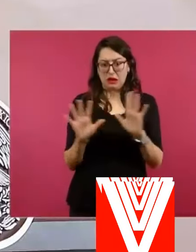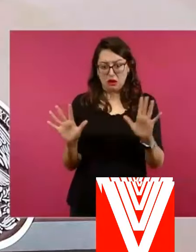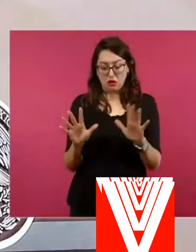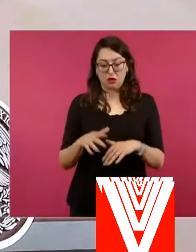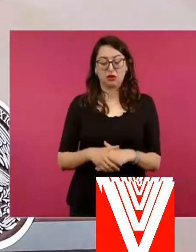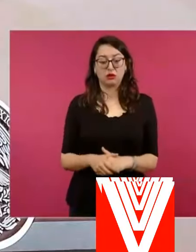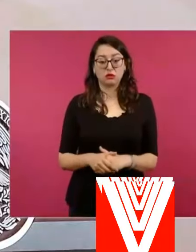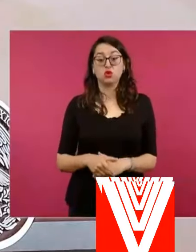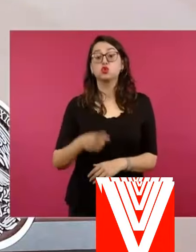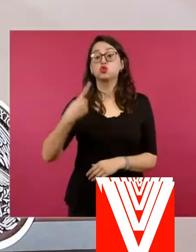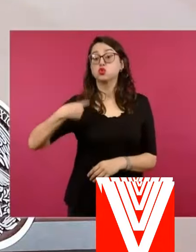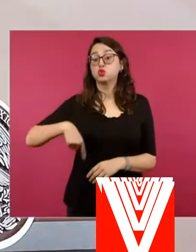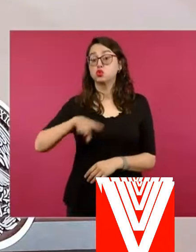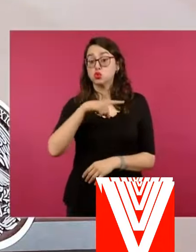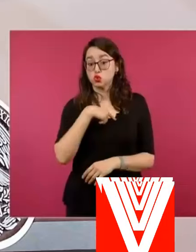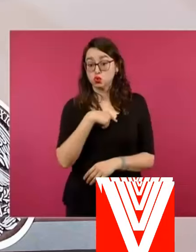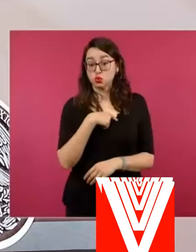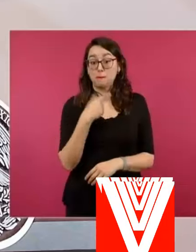solicitud.